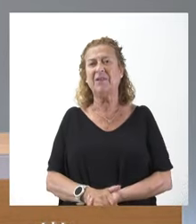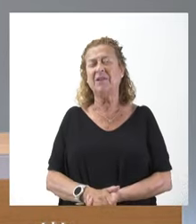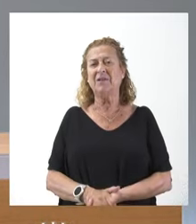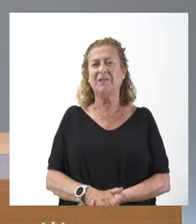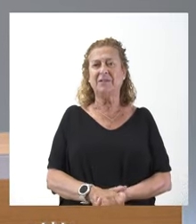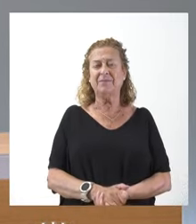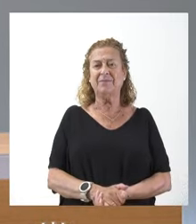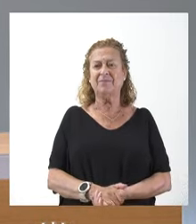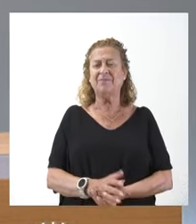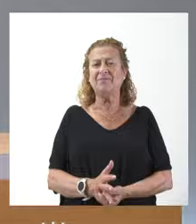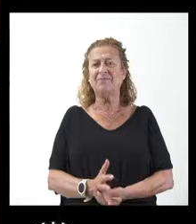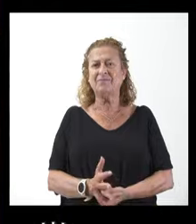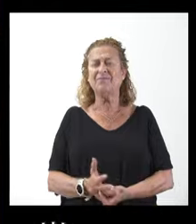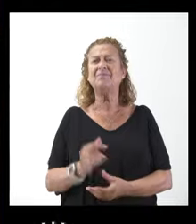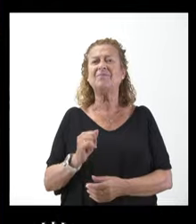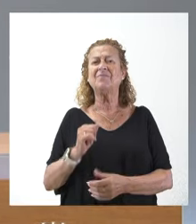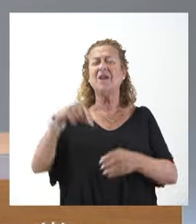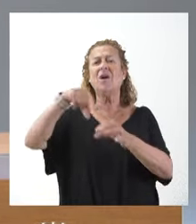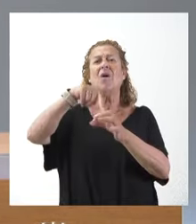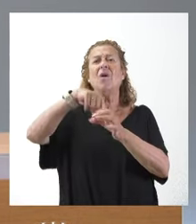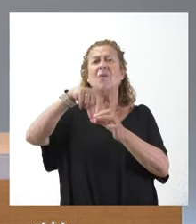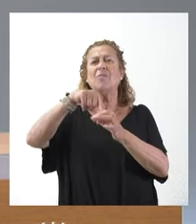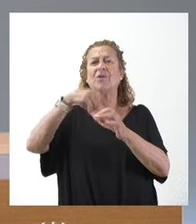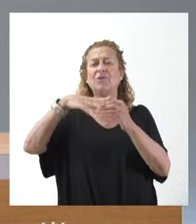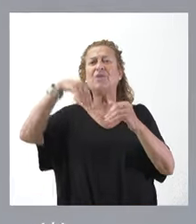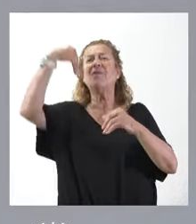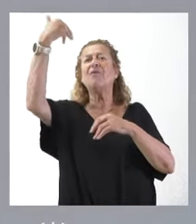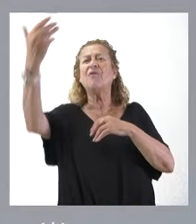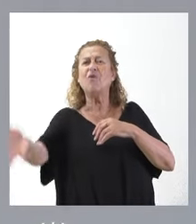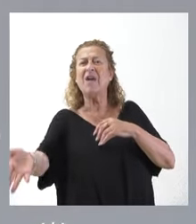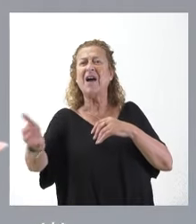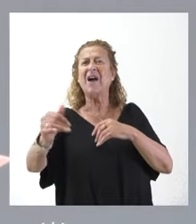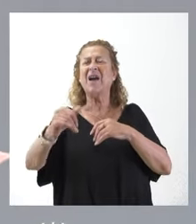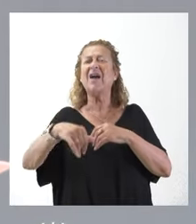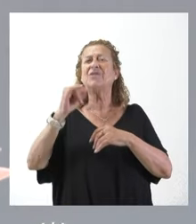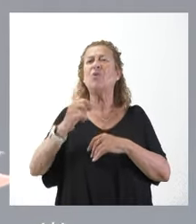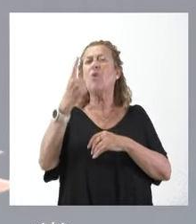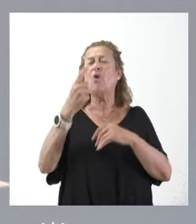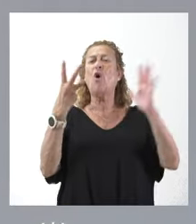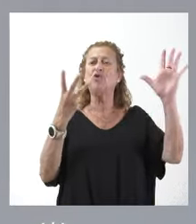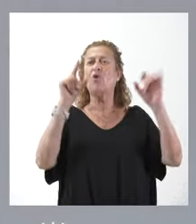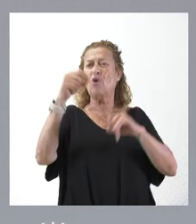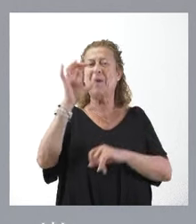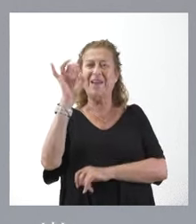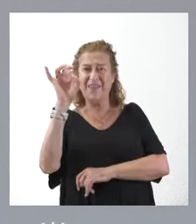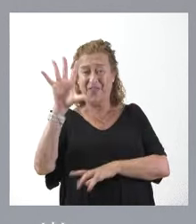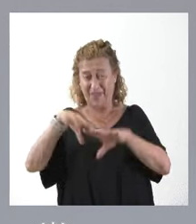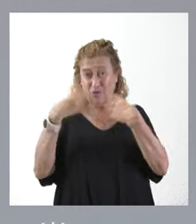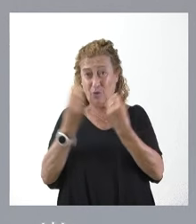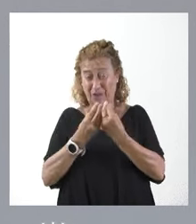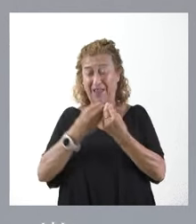Comenta de los puestos ultraperiféricos. Efectivamente, es un 8,15 del total de